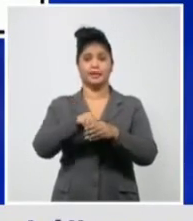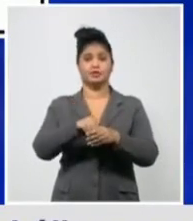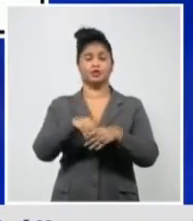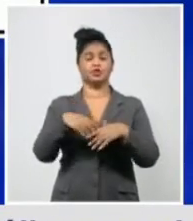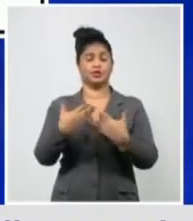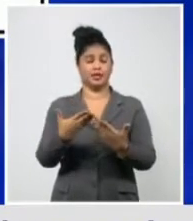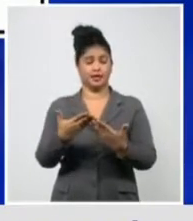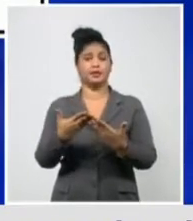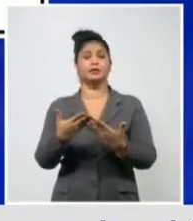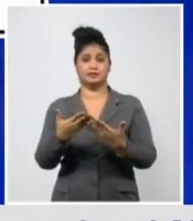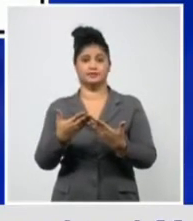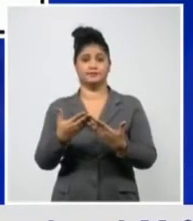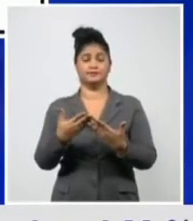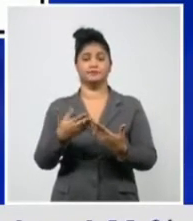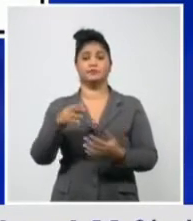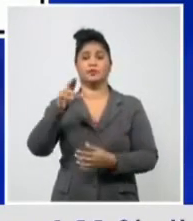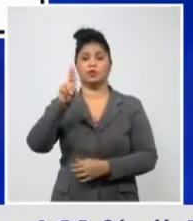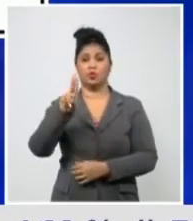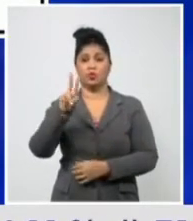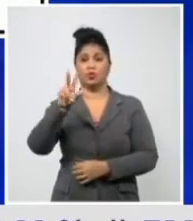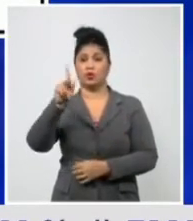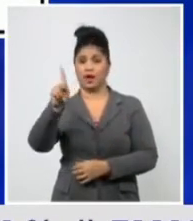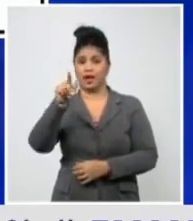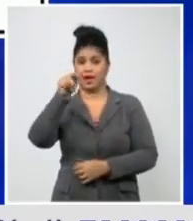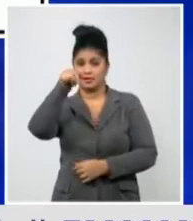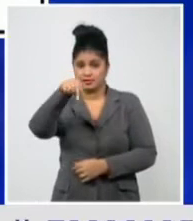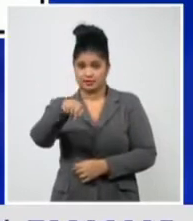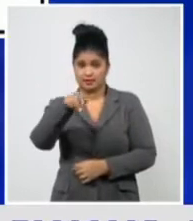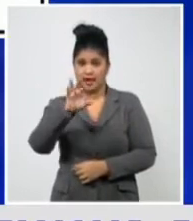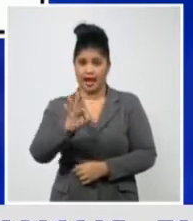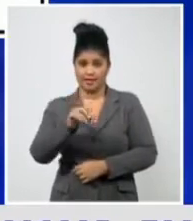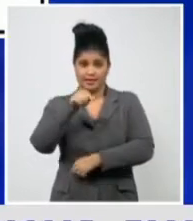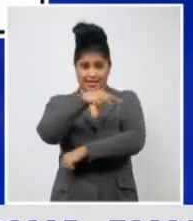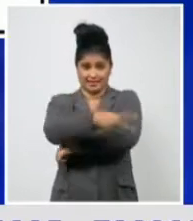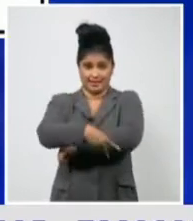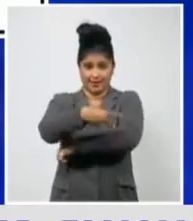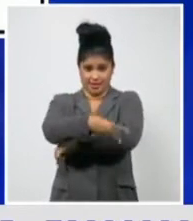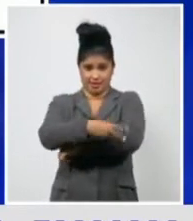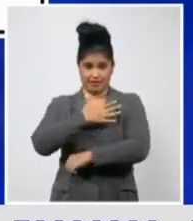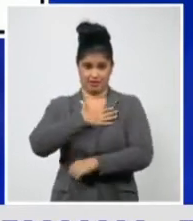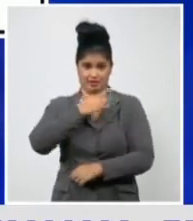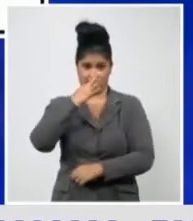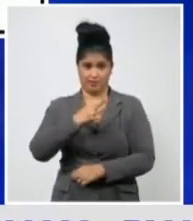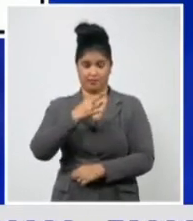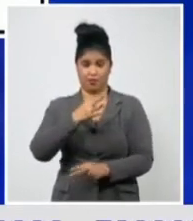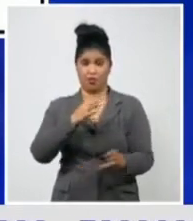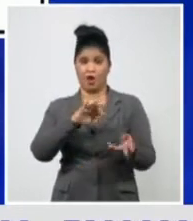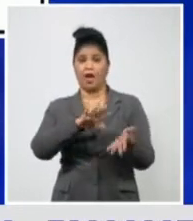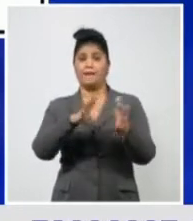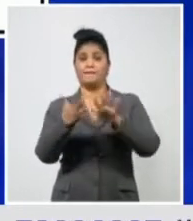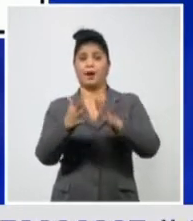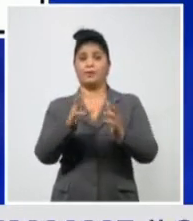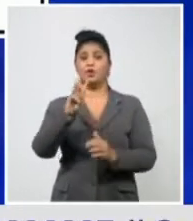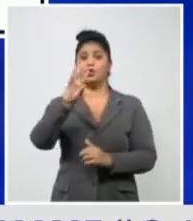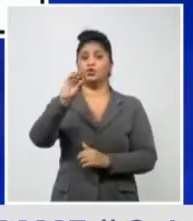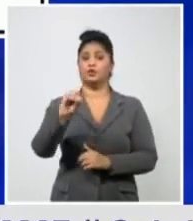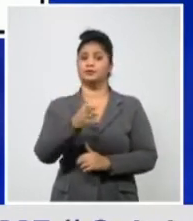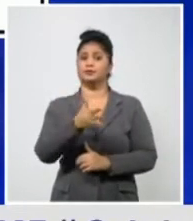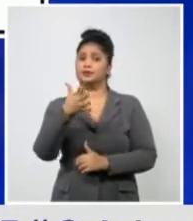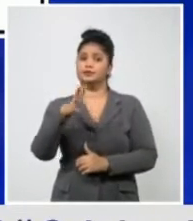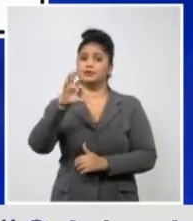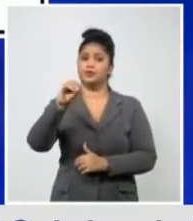variante del Reino Unido se ha incrementado, de acuerdo a algunos reportes, entre 50 y 70%. La de